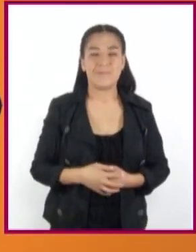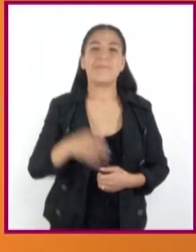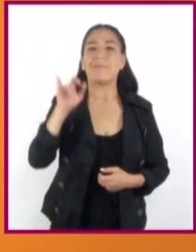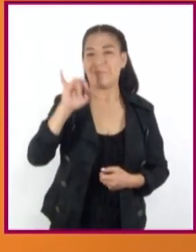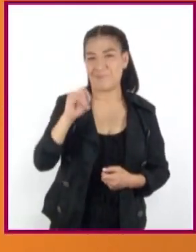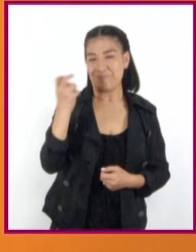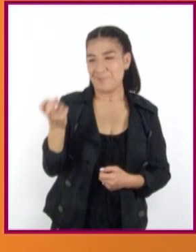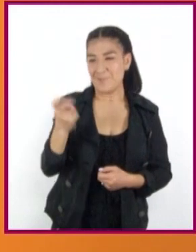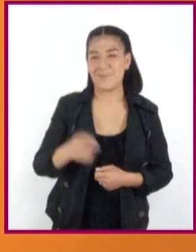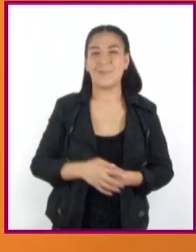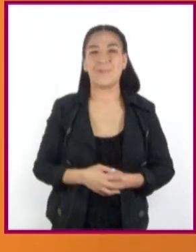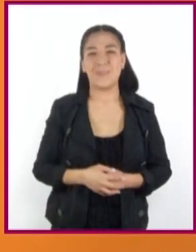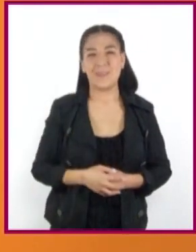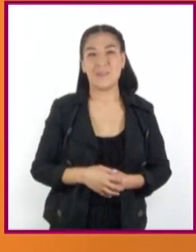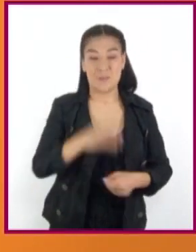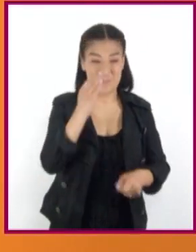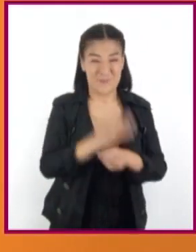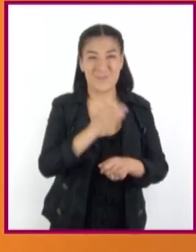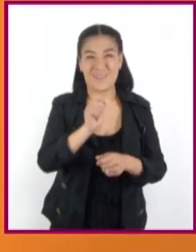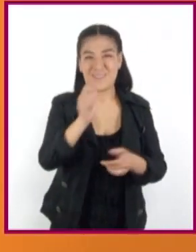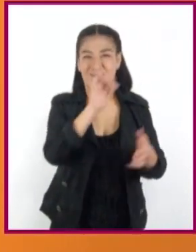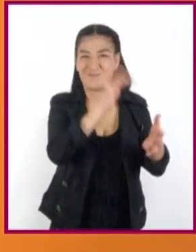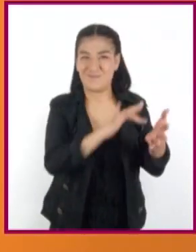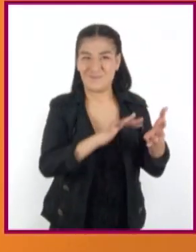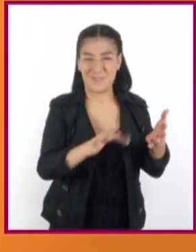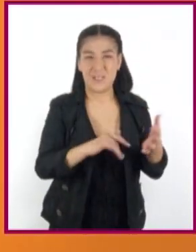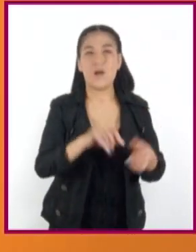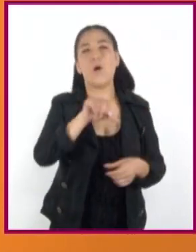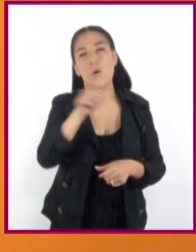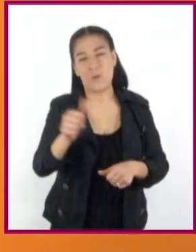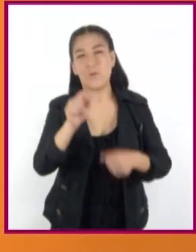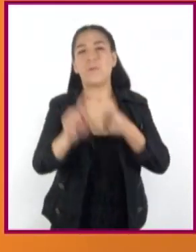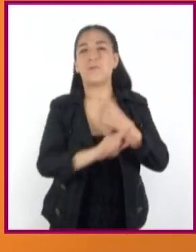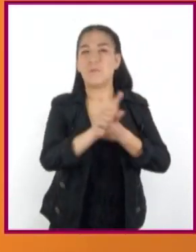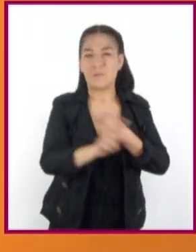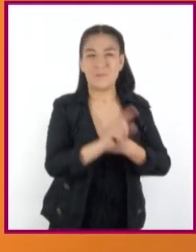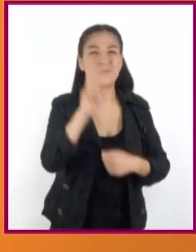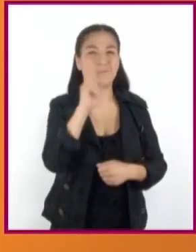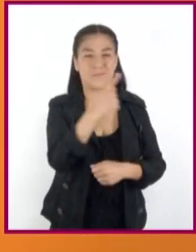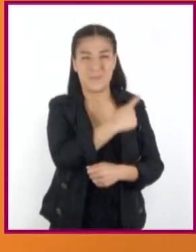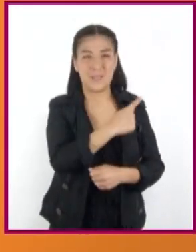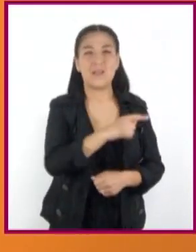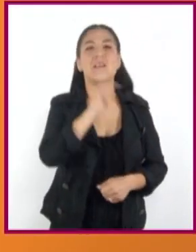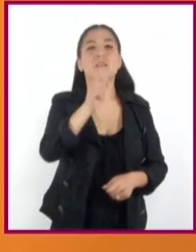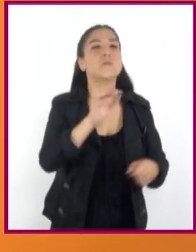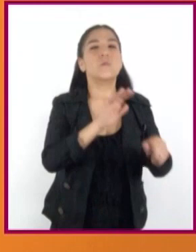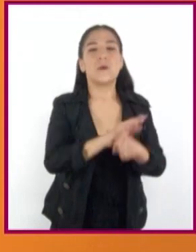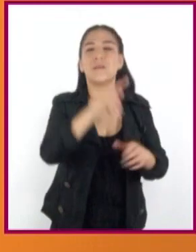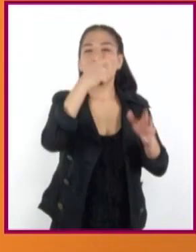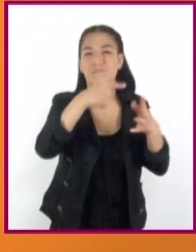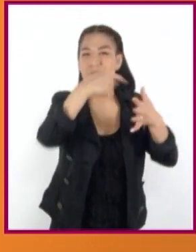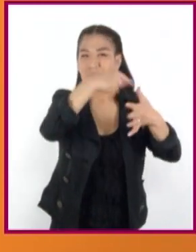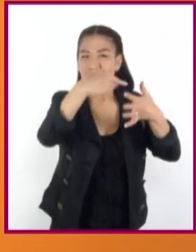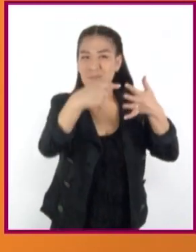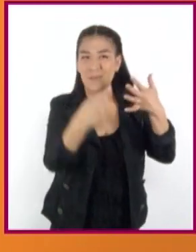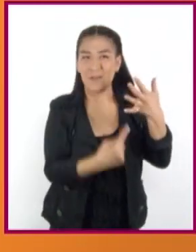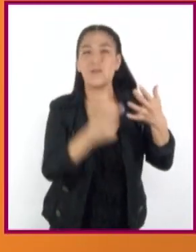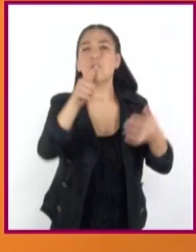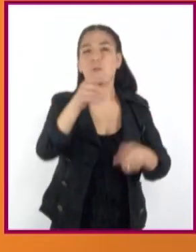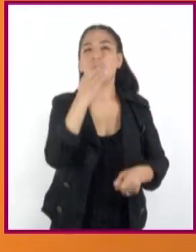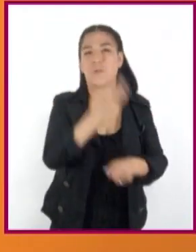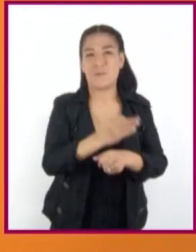es. En lo que leemos, las siguientes situaciones, ustedes señalen las opciones que llevan a cabo.